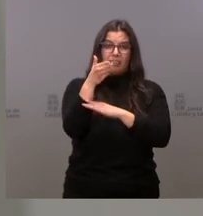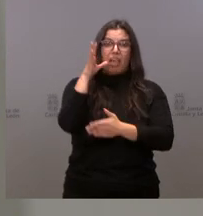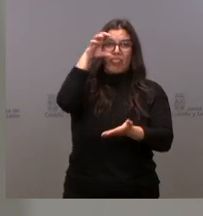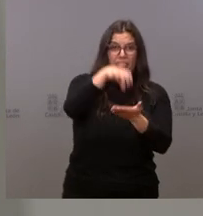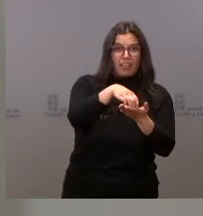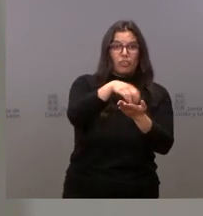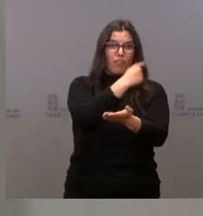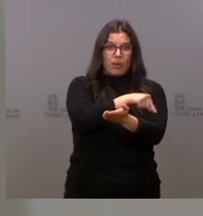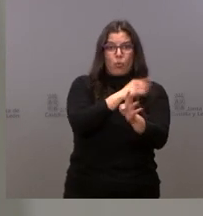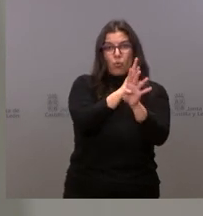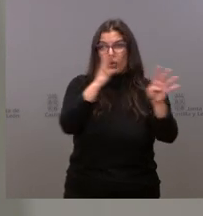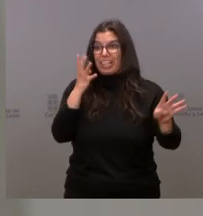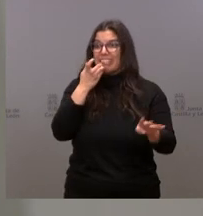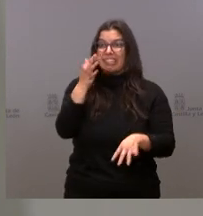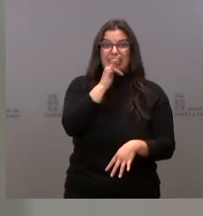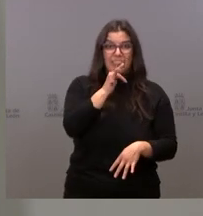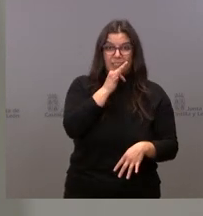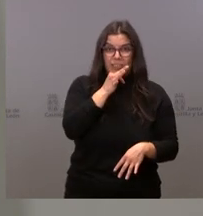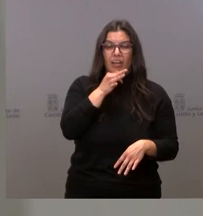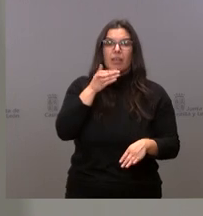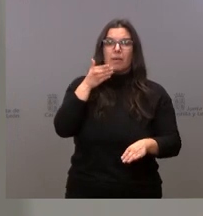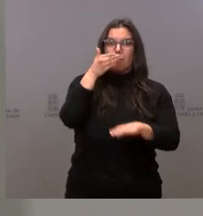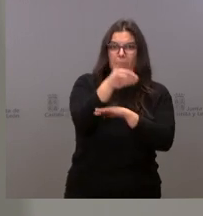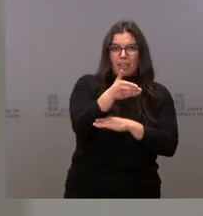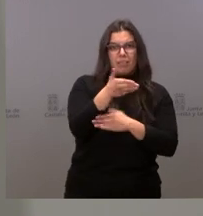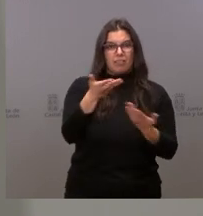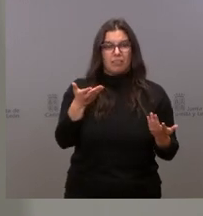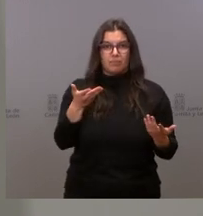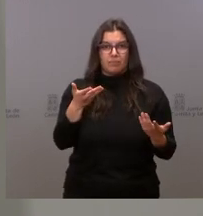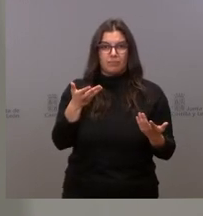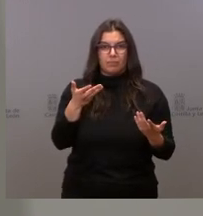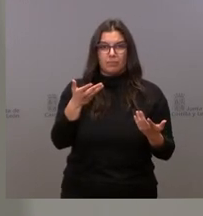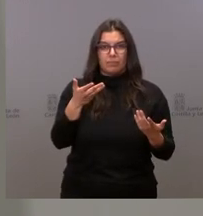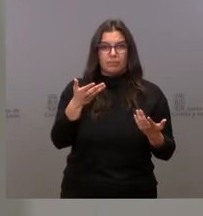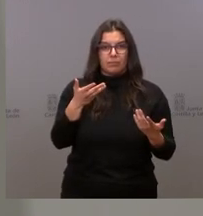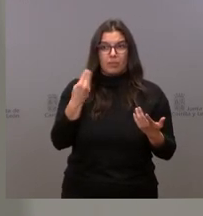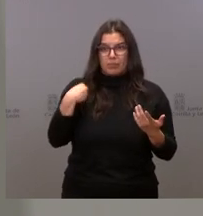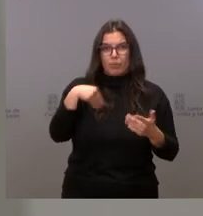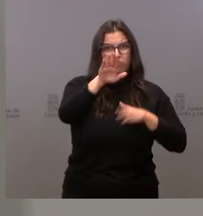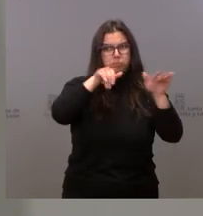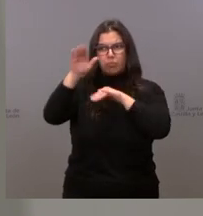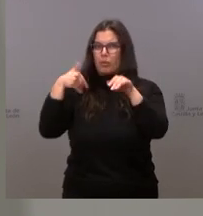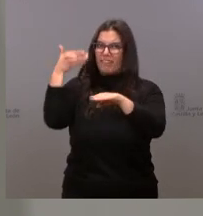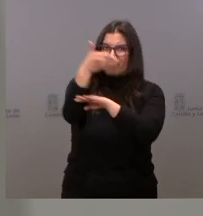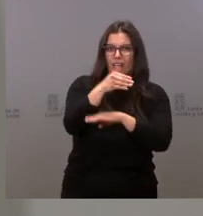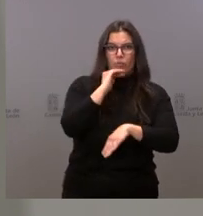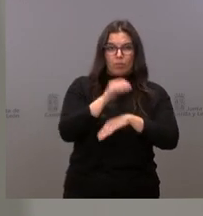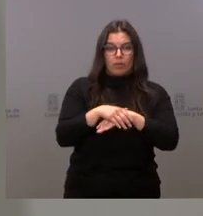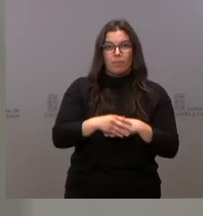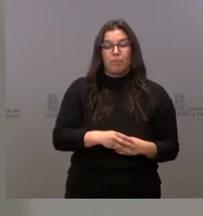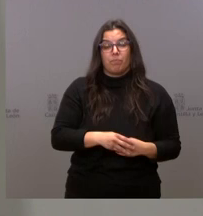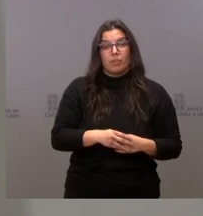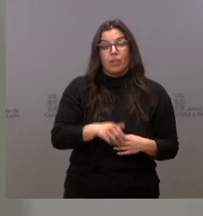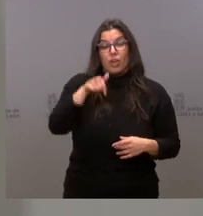vacunación. Si no está vacunada, que acuda a los centros de vacunación cuando se haga el llamamiento. Vamos a esperar la aprobación